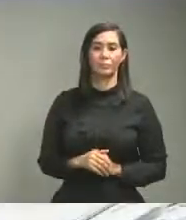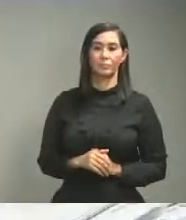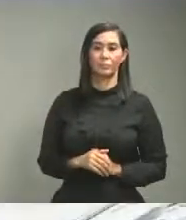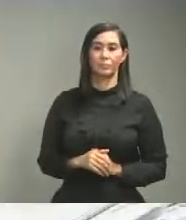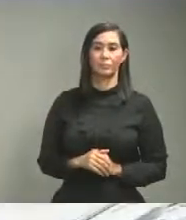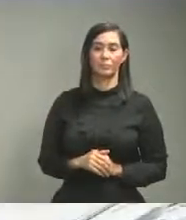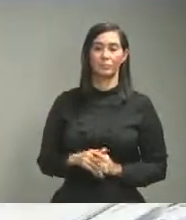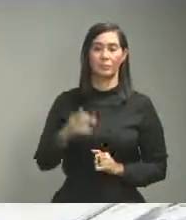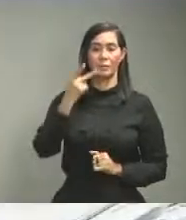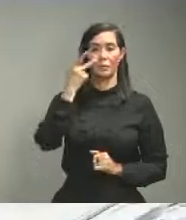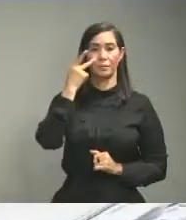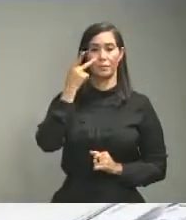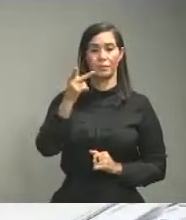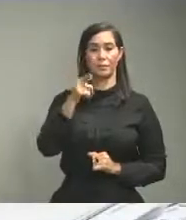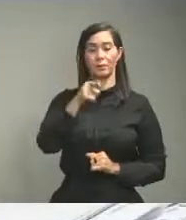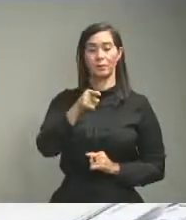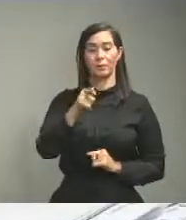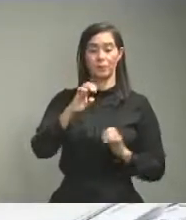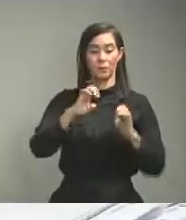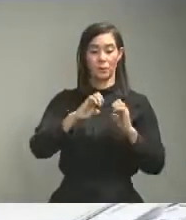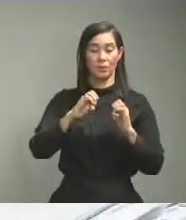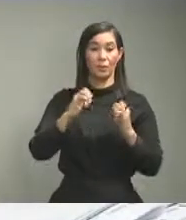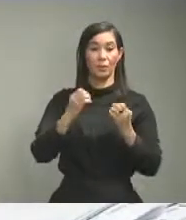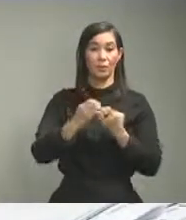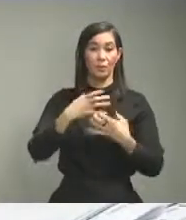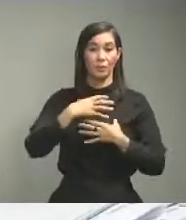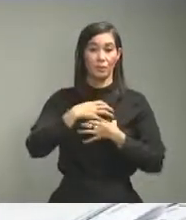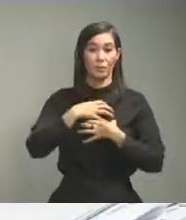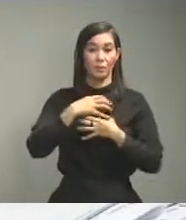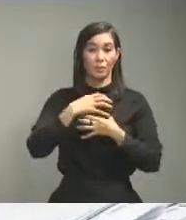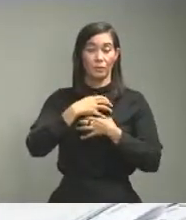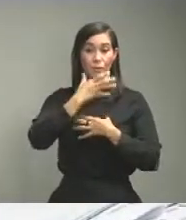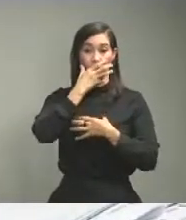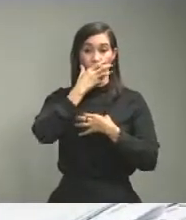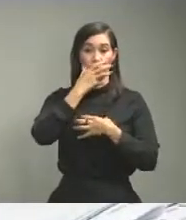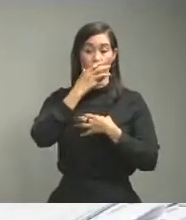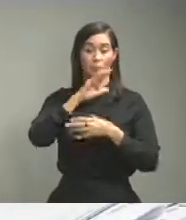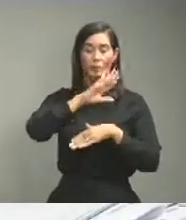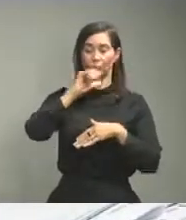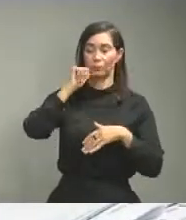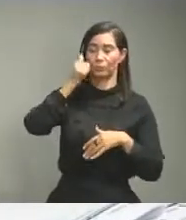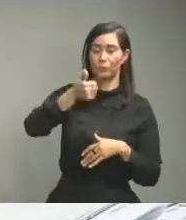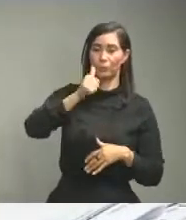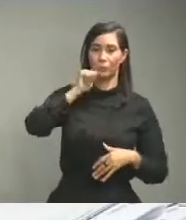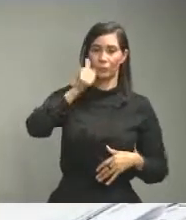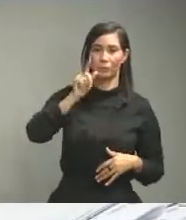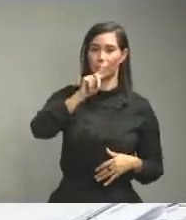mire con relación a los equipos esta es una pregunta de todos los días